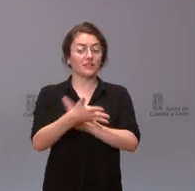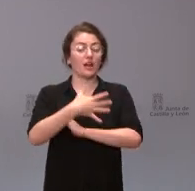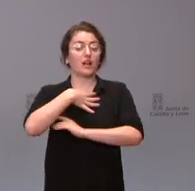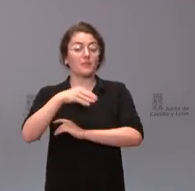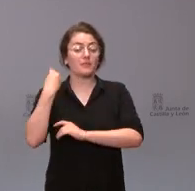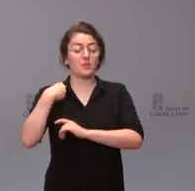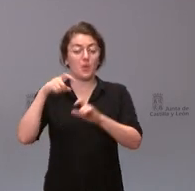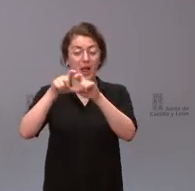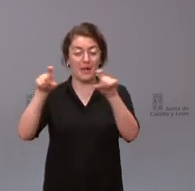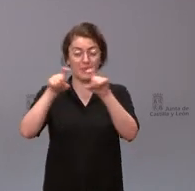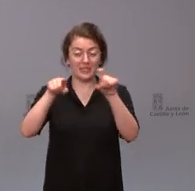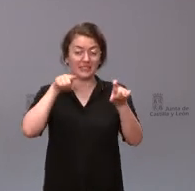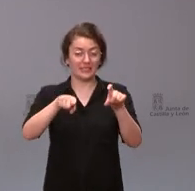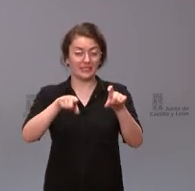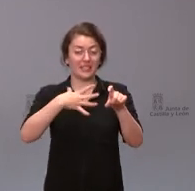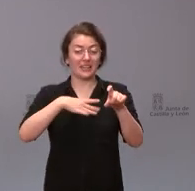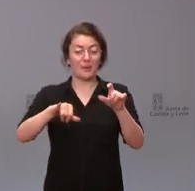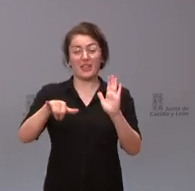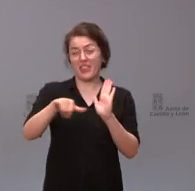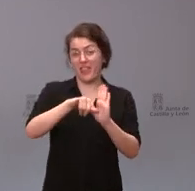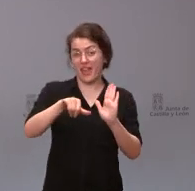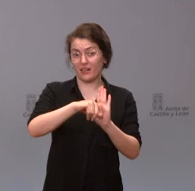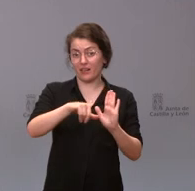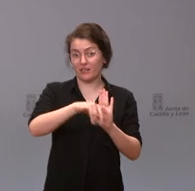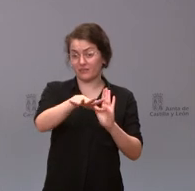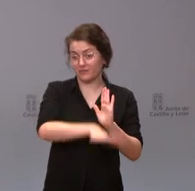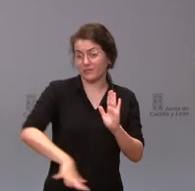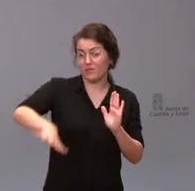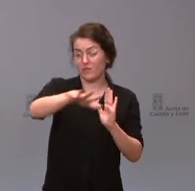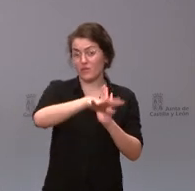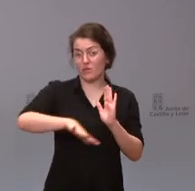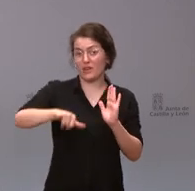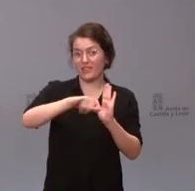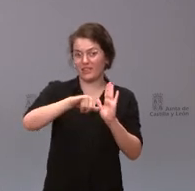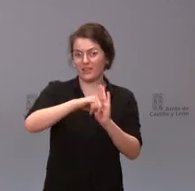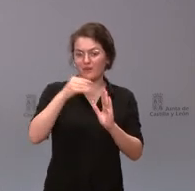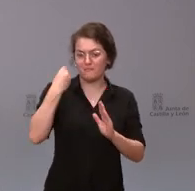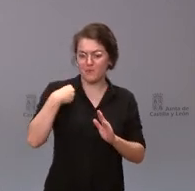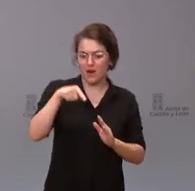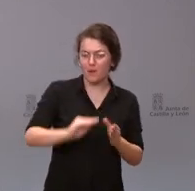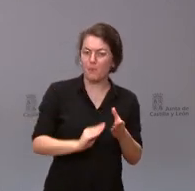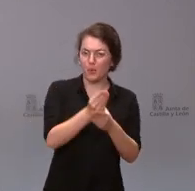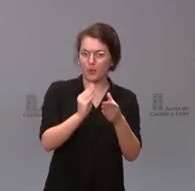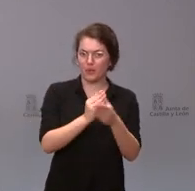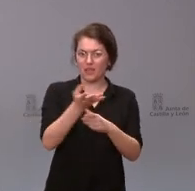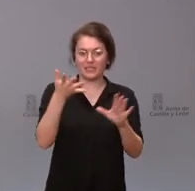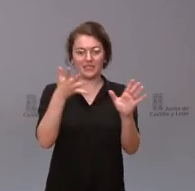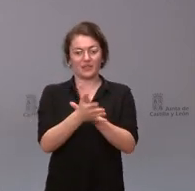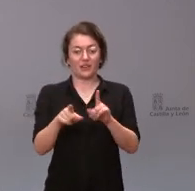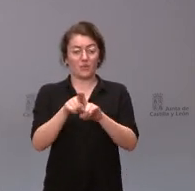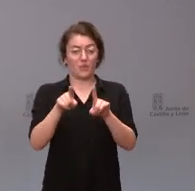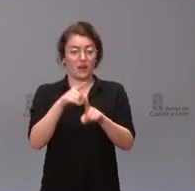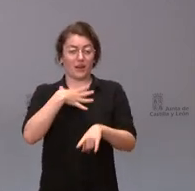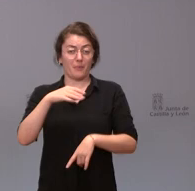electrointensivas se ubiquen con mayor proximidad en los lugares próximos al ámbito de producción y que por tanto desde la perspectiva nacional